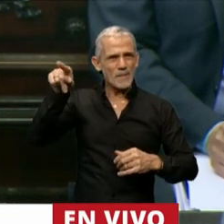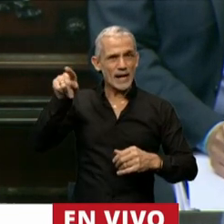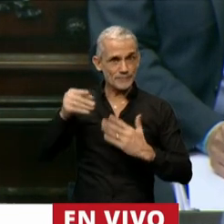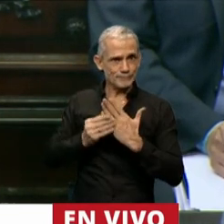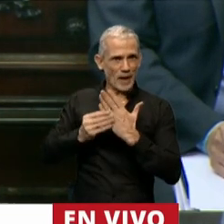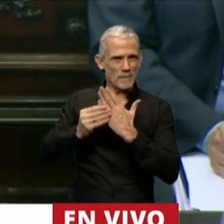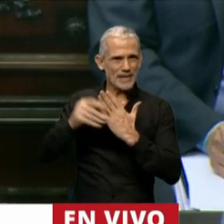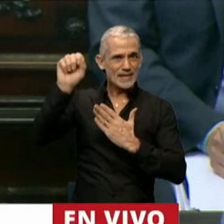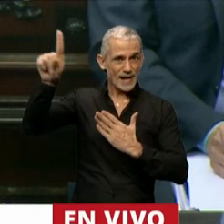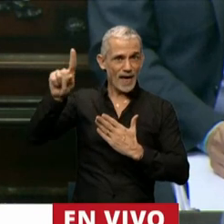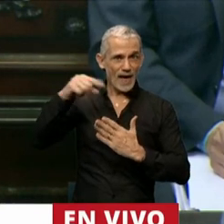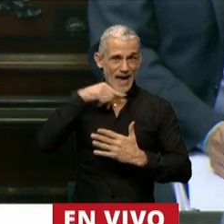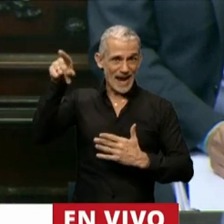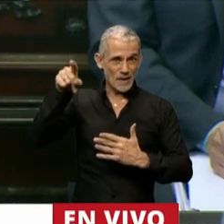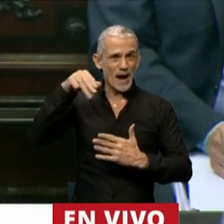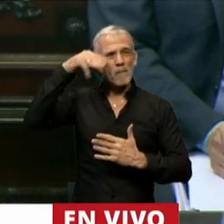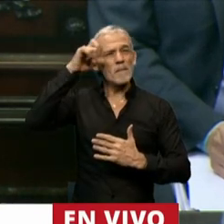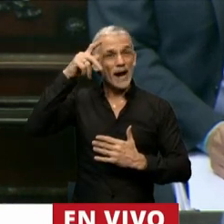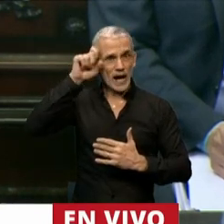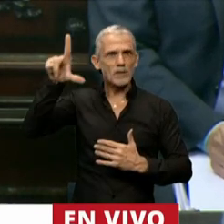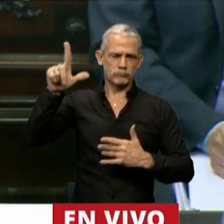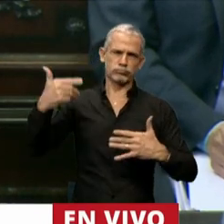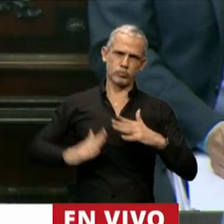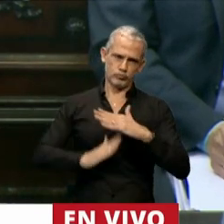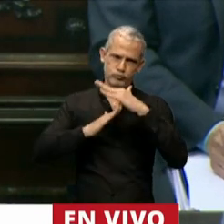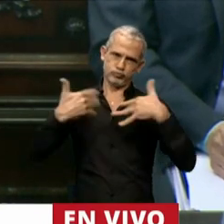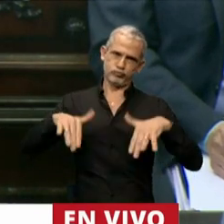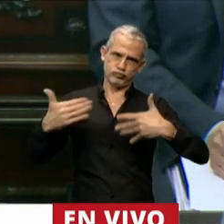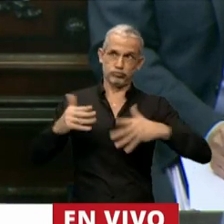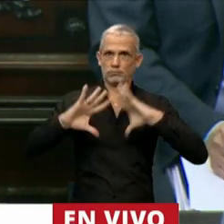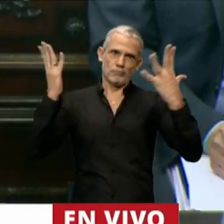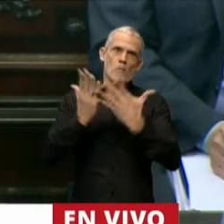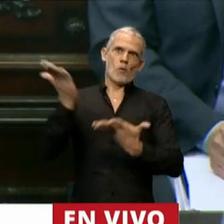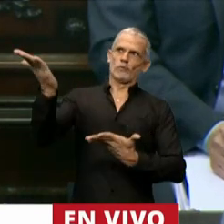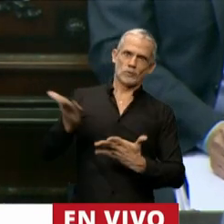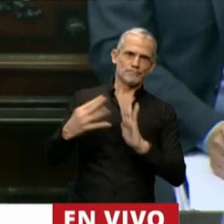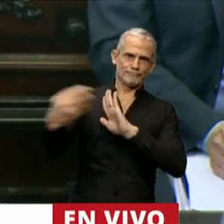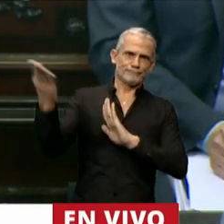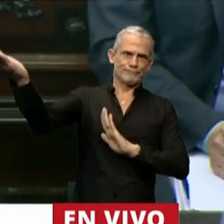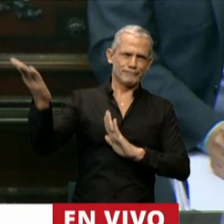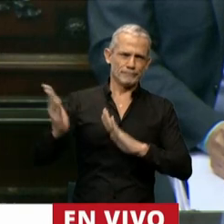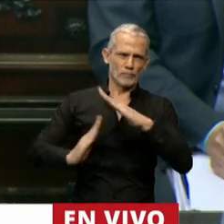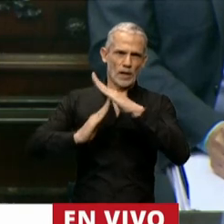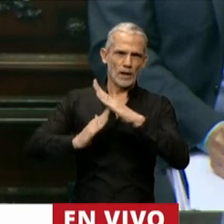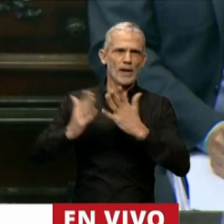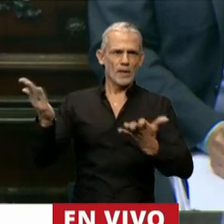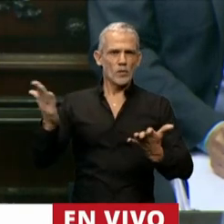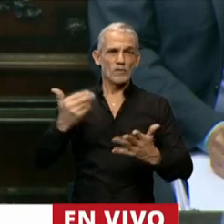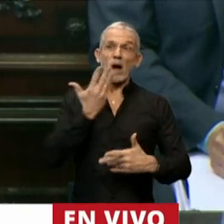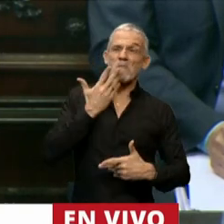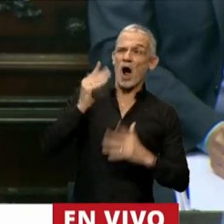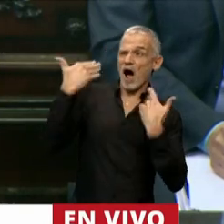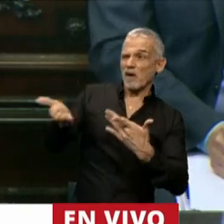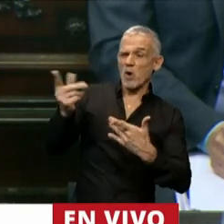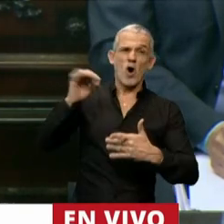canciller alemana, una líder mundial, que puede gustarnos más o